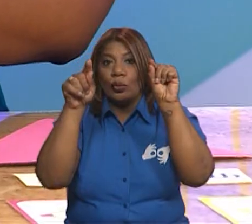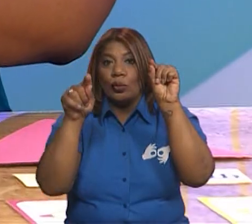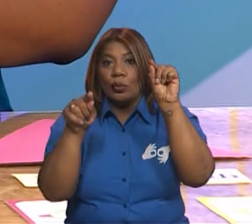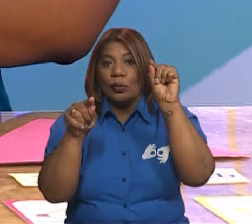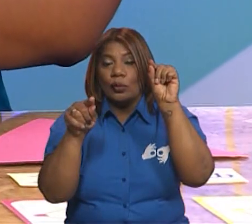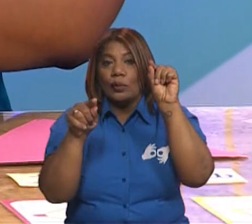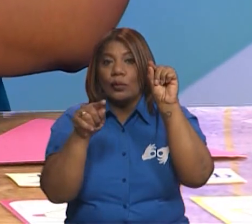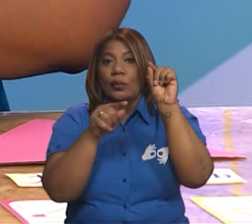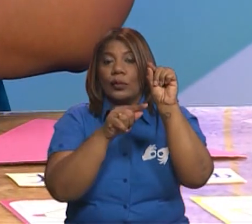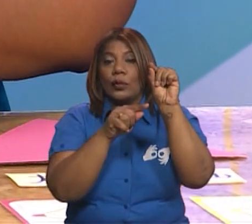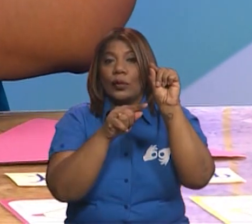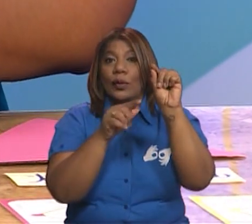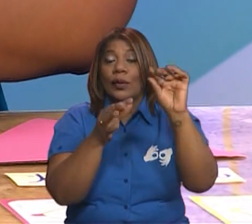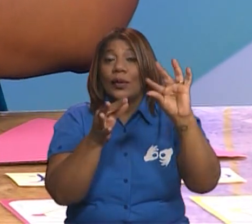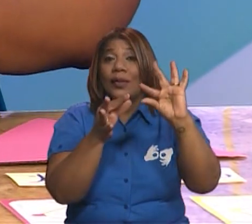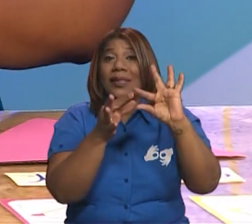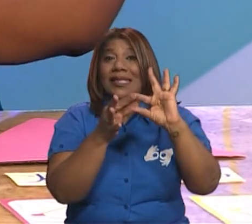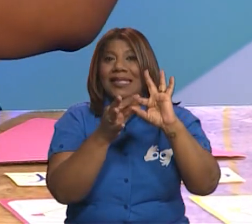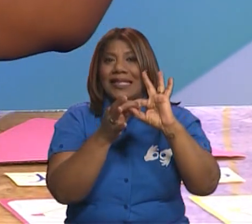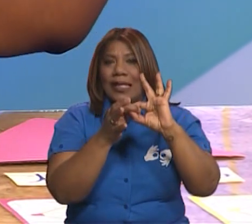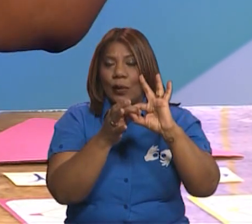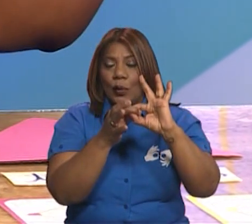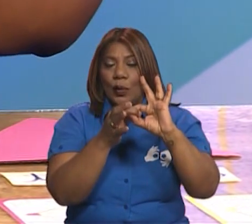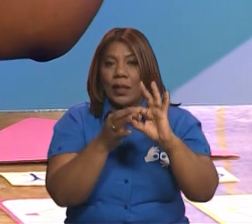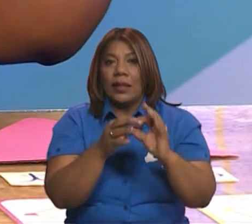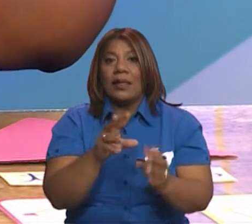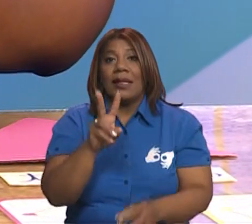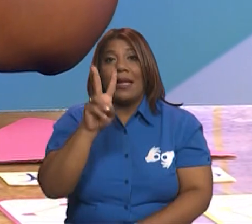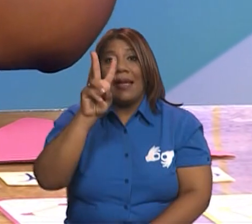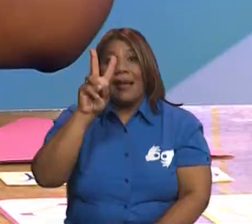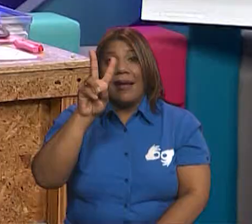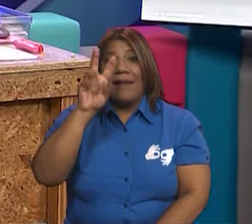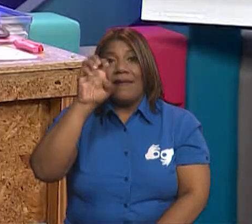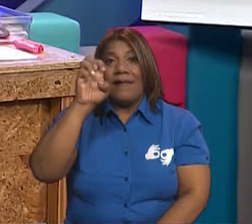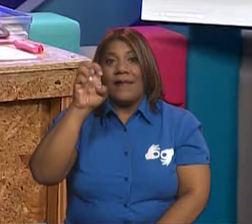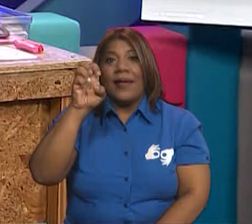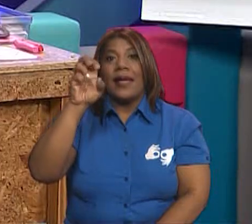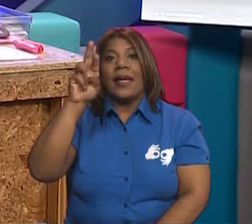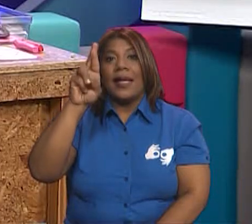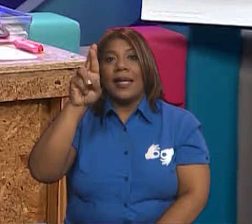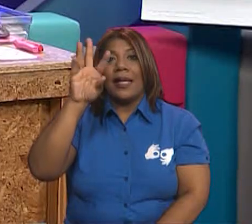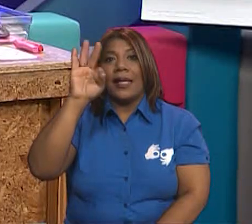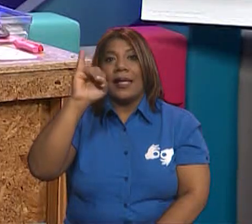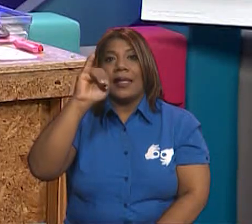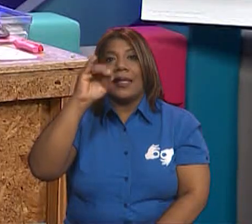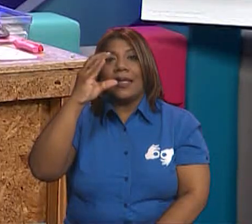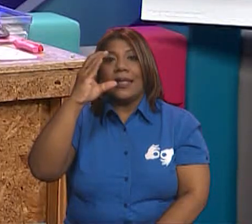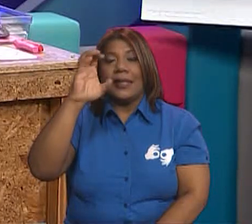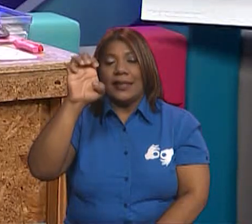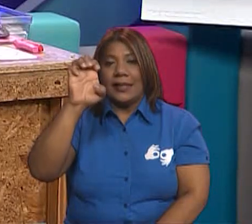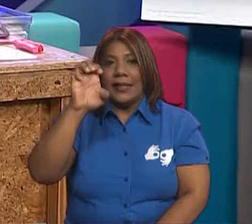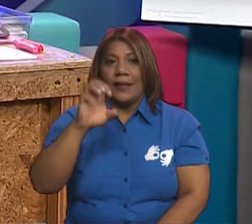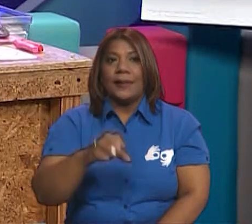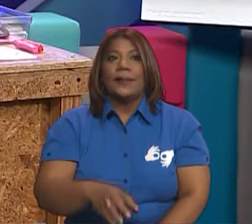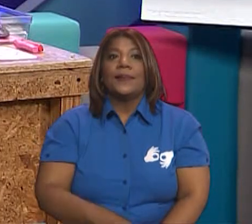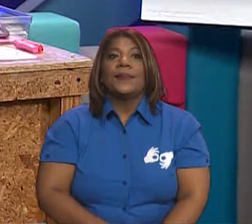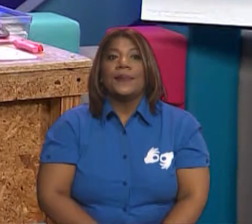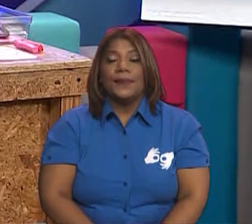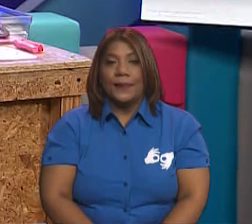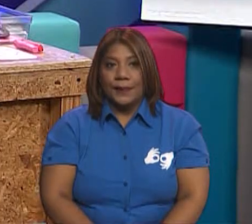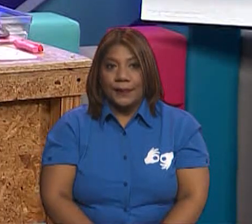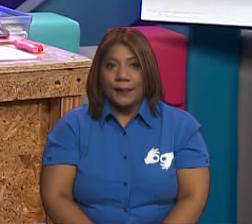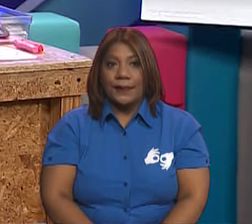3 y 4 también. ¿Cómo se llaman esos puntos? Vértices. Excelente. Entonces